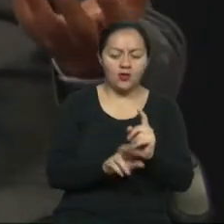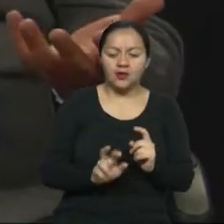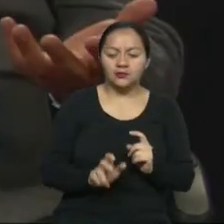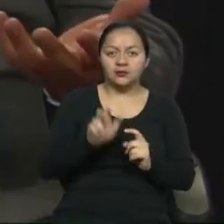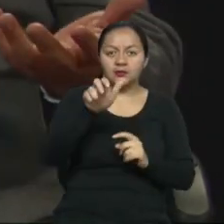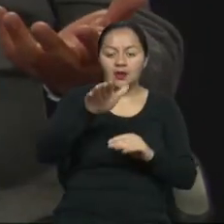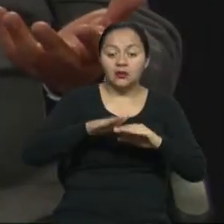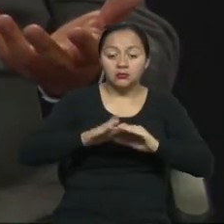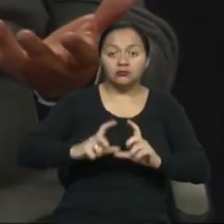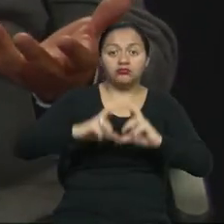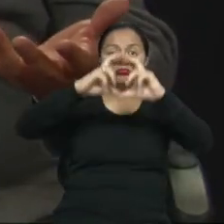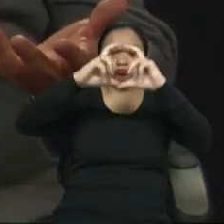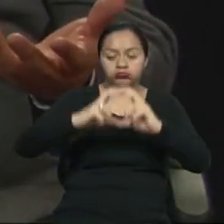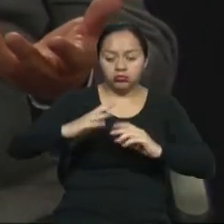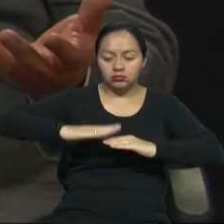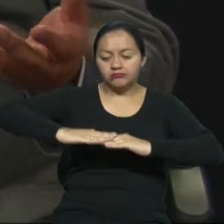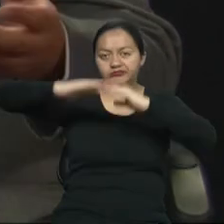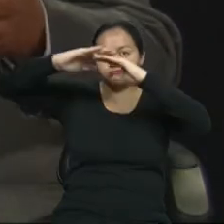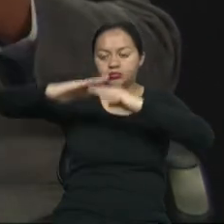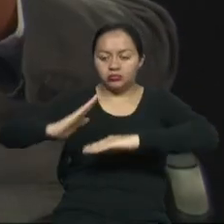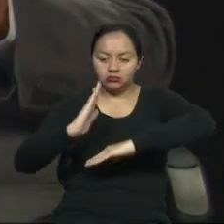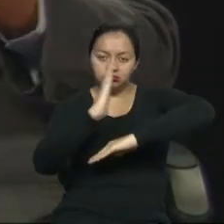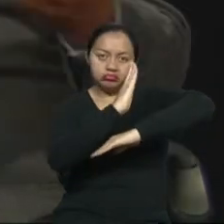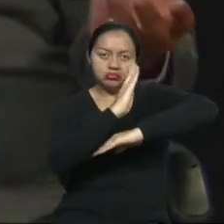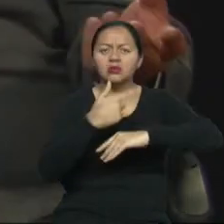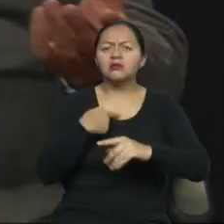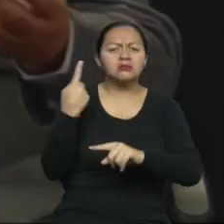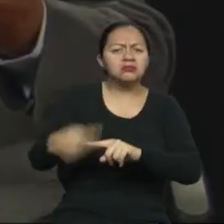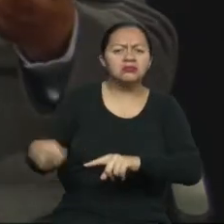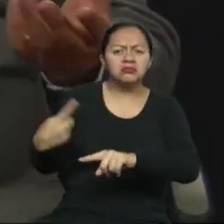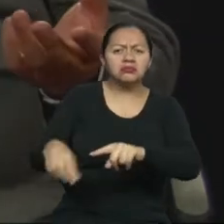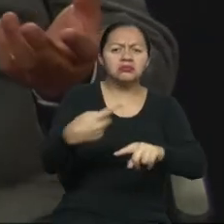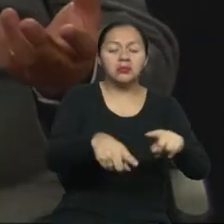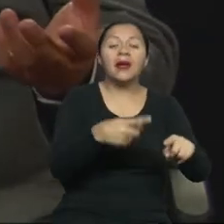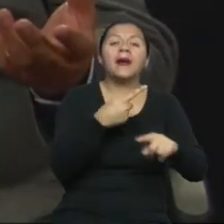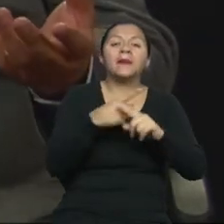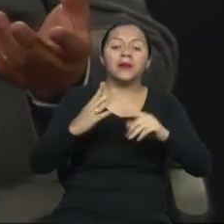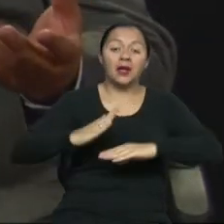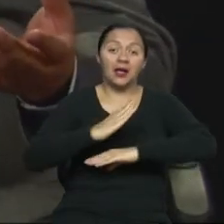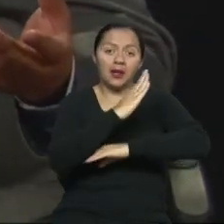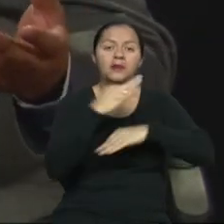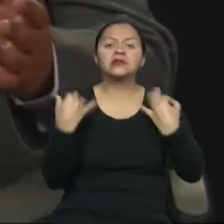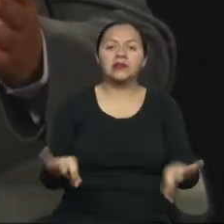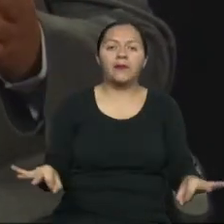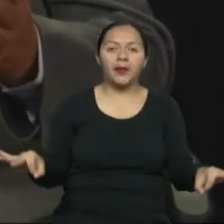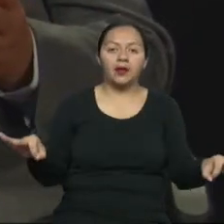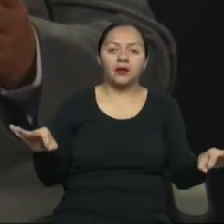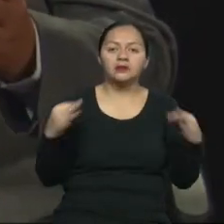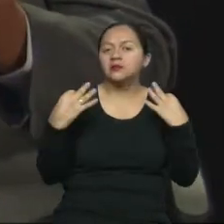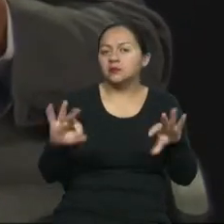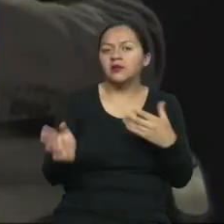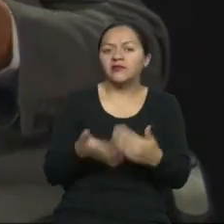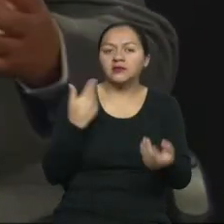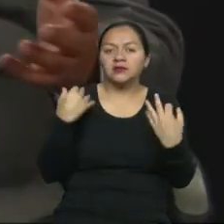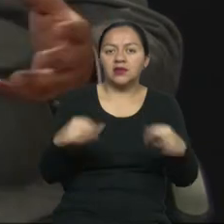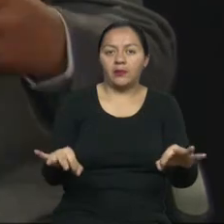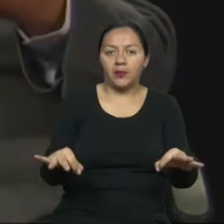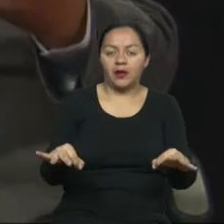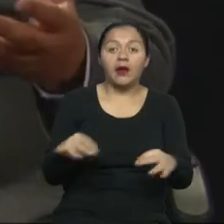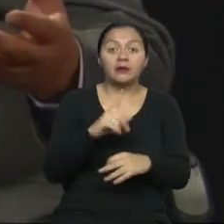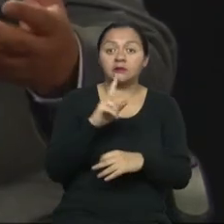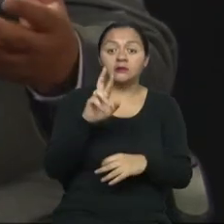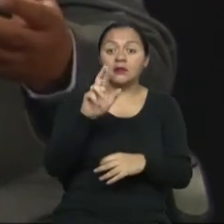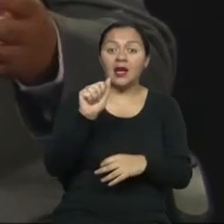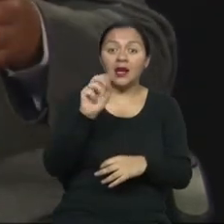plataformas elevadoras, plataformas inclinadas. Sin embargo, la rampa es la más sencilla de utilizar. ¿Qué es la de la calle? Exactamente. No, la rampa para